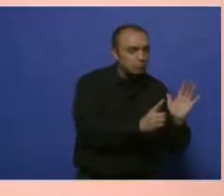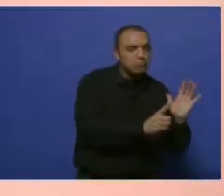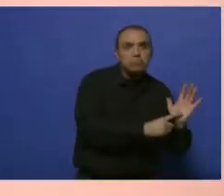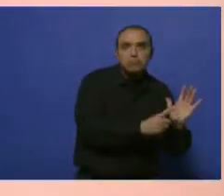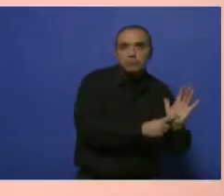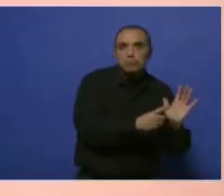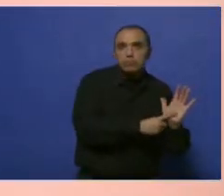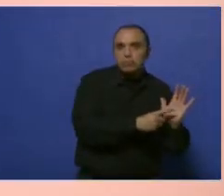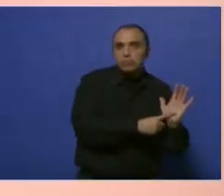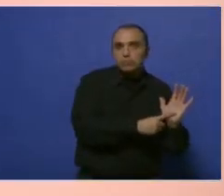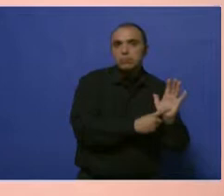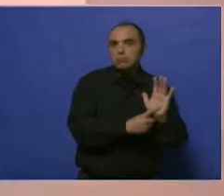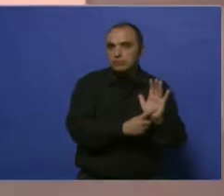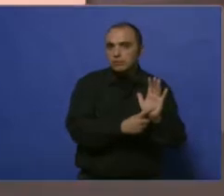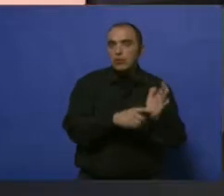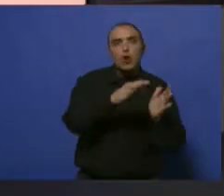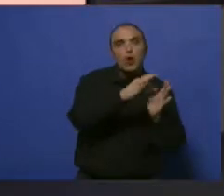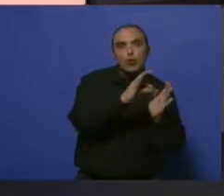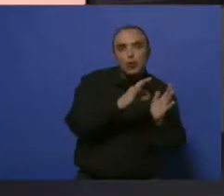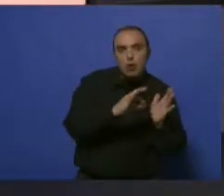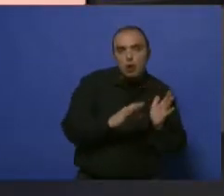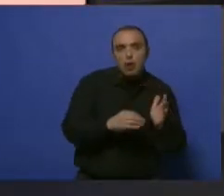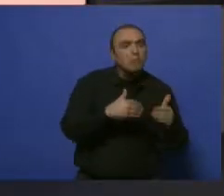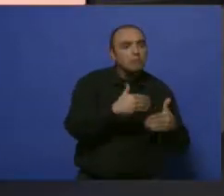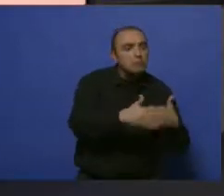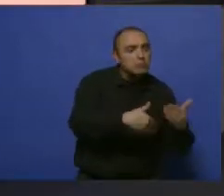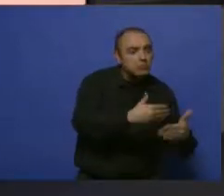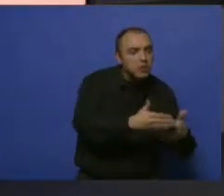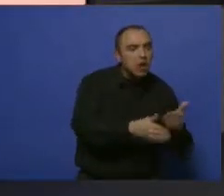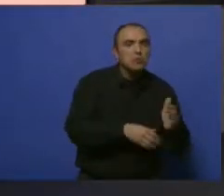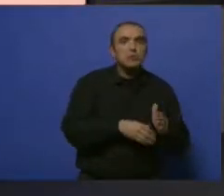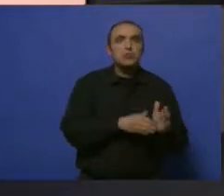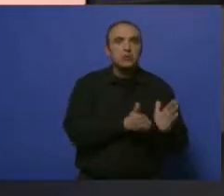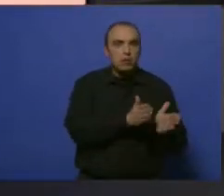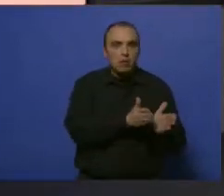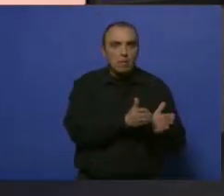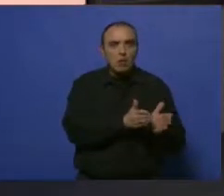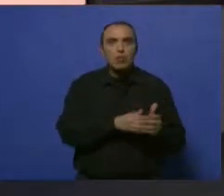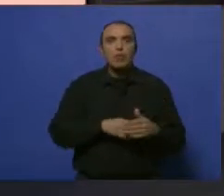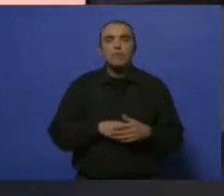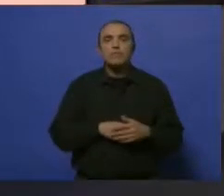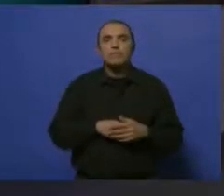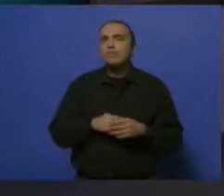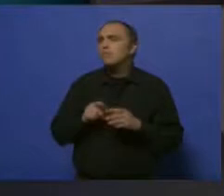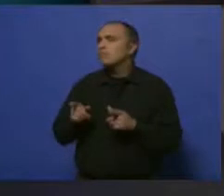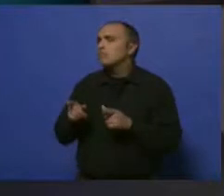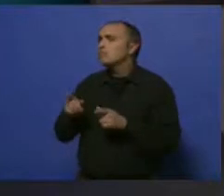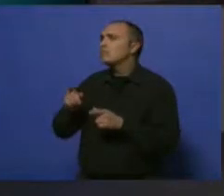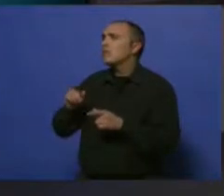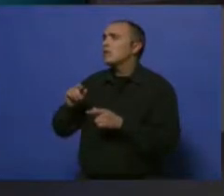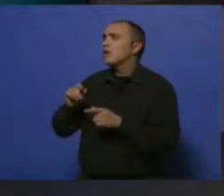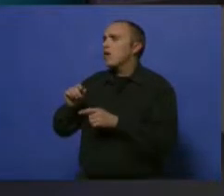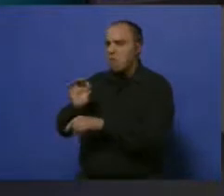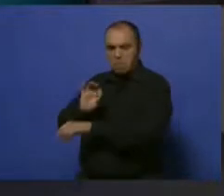fundamentales. Ir controlando el proceso de esta enfermedad. Bien, doctora, ¿las manchas de la piel tienen alguna particularidad?